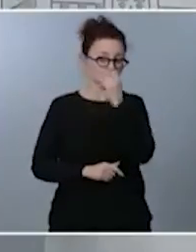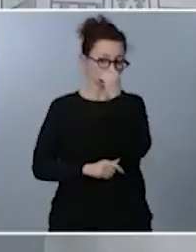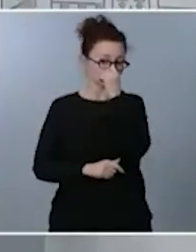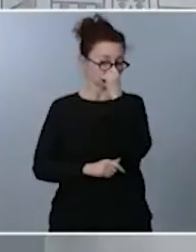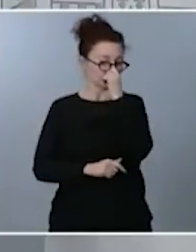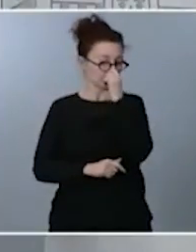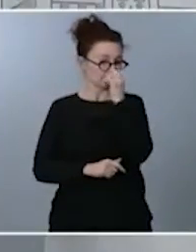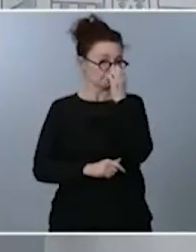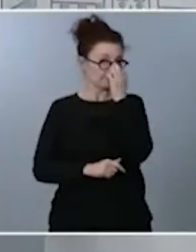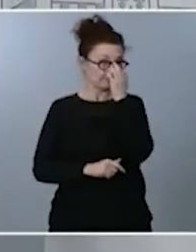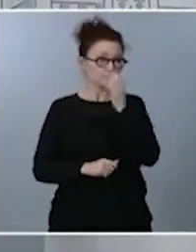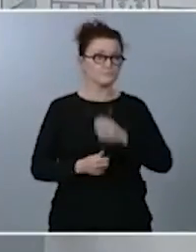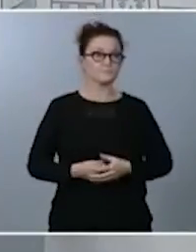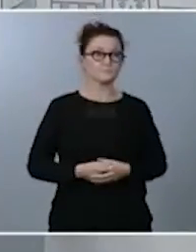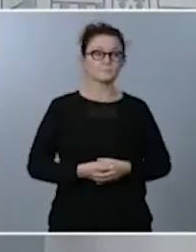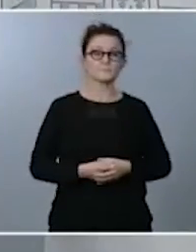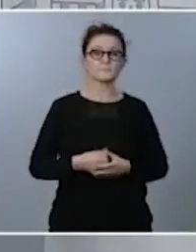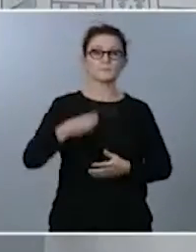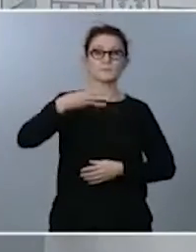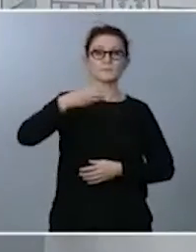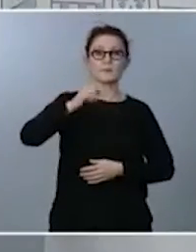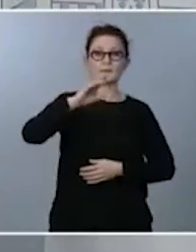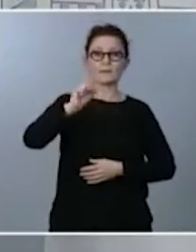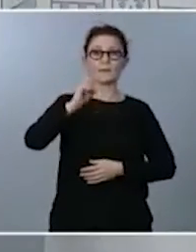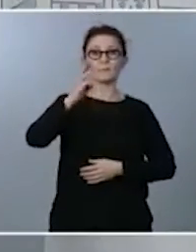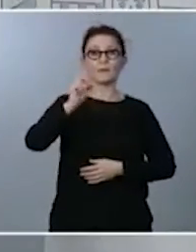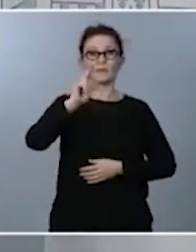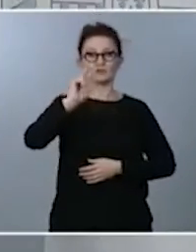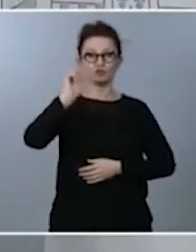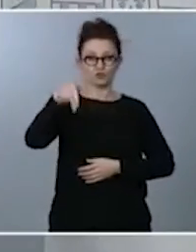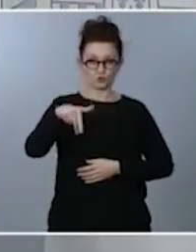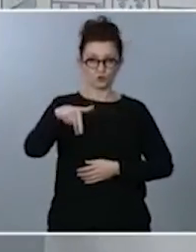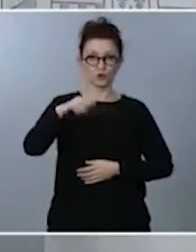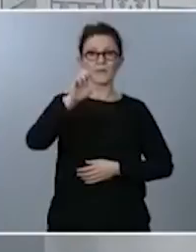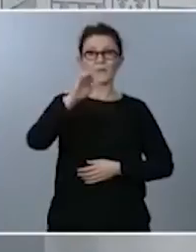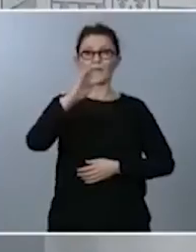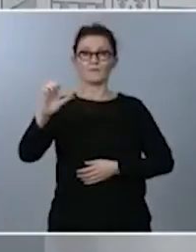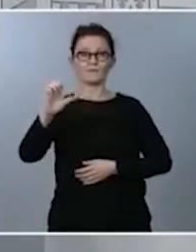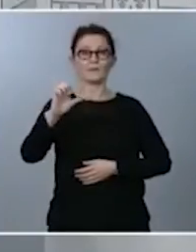Por ejemplo, María Pachón de EFE. ¿Puede tomar la palabra, María?